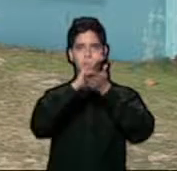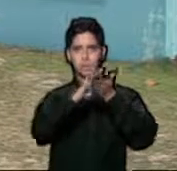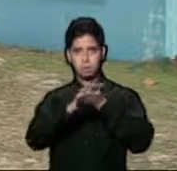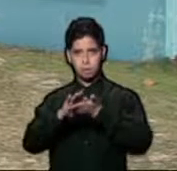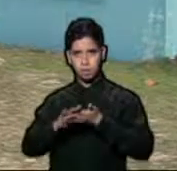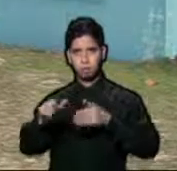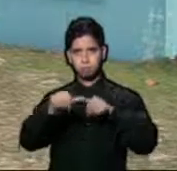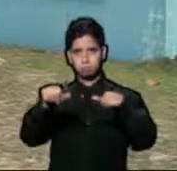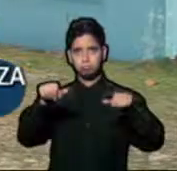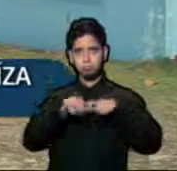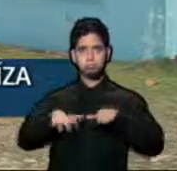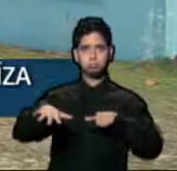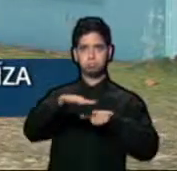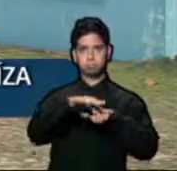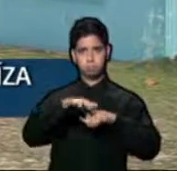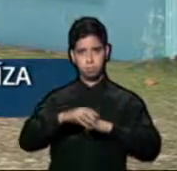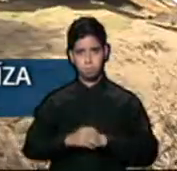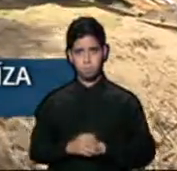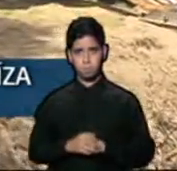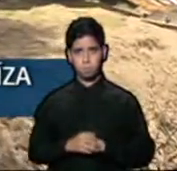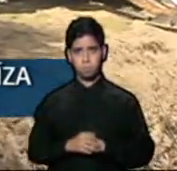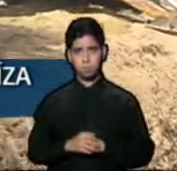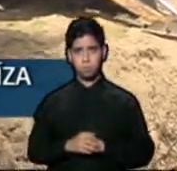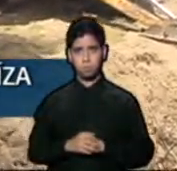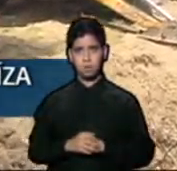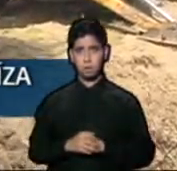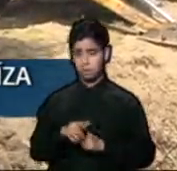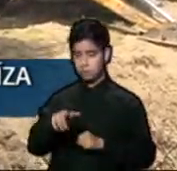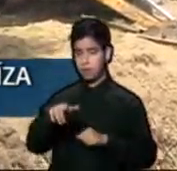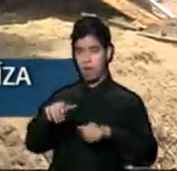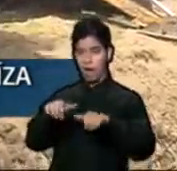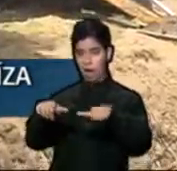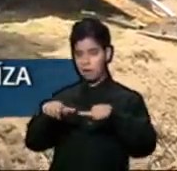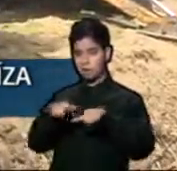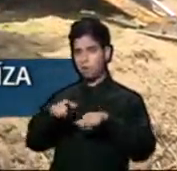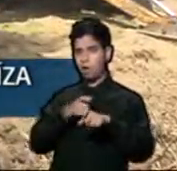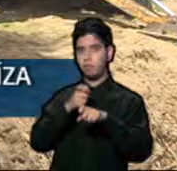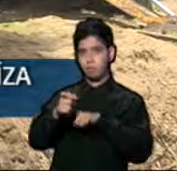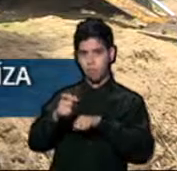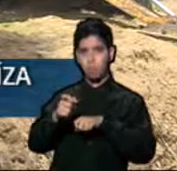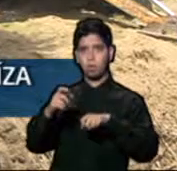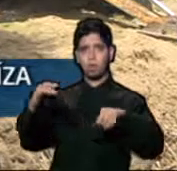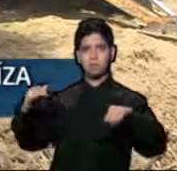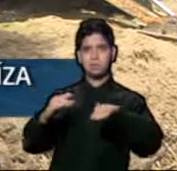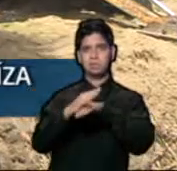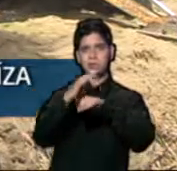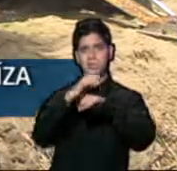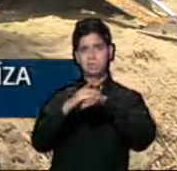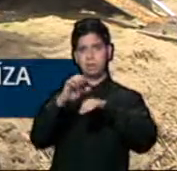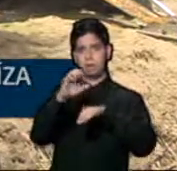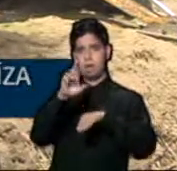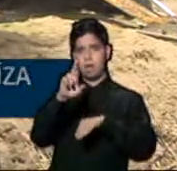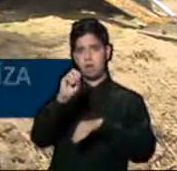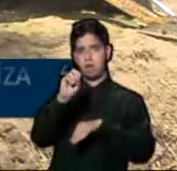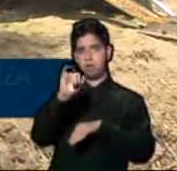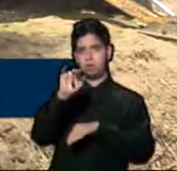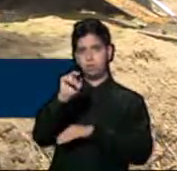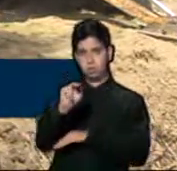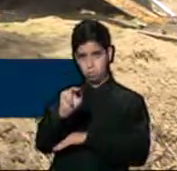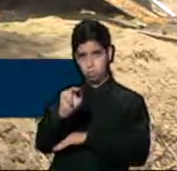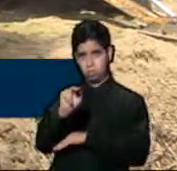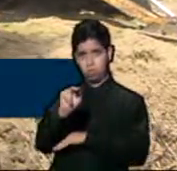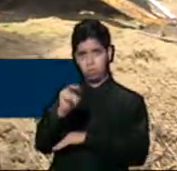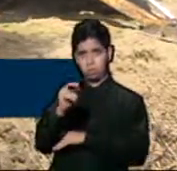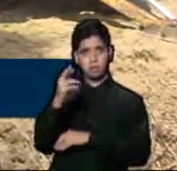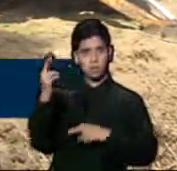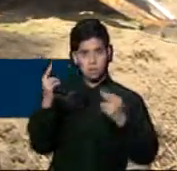como parte de los esfuerzos para atender esta zona que ha sido sumamente afectada por la erosión costera. Durante la jornada personal del